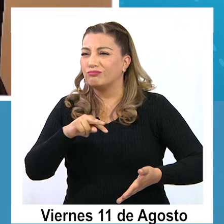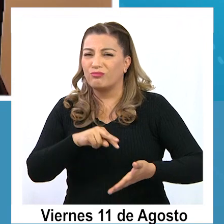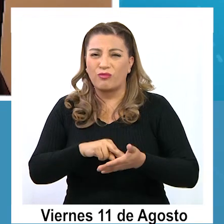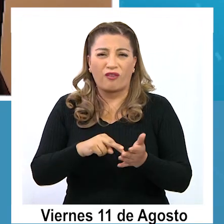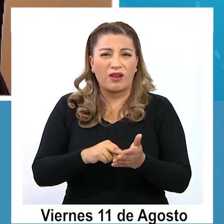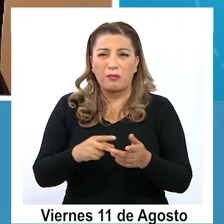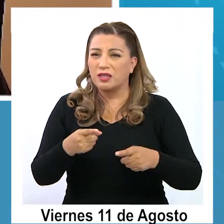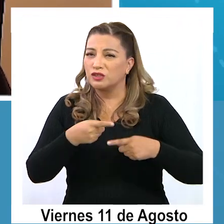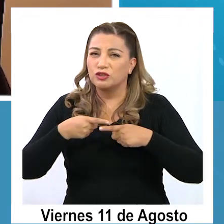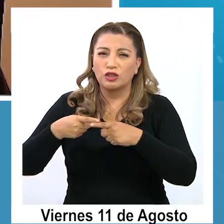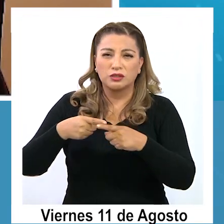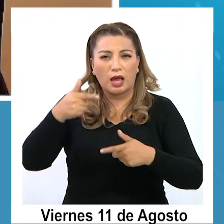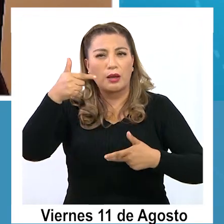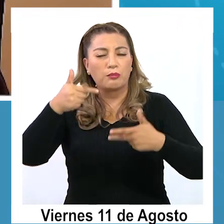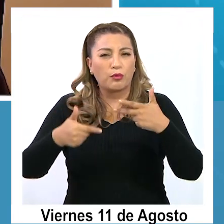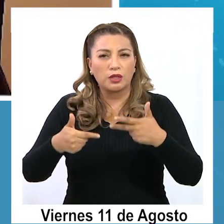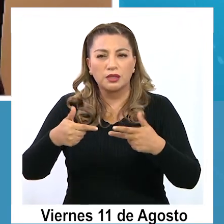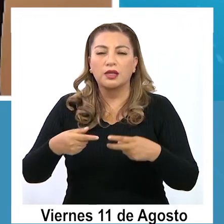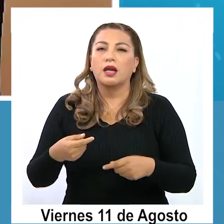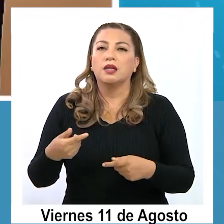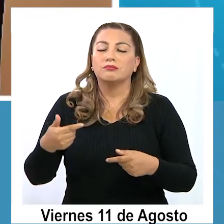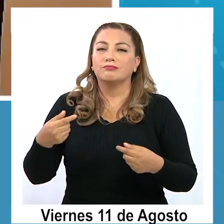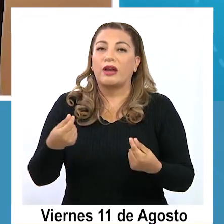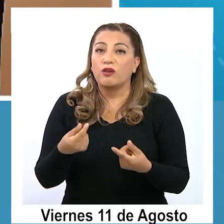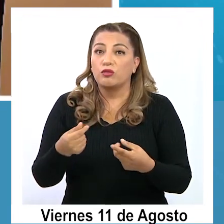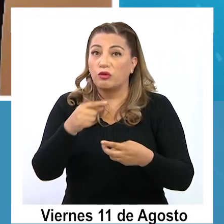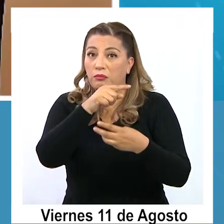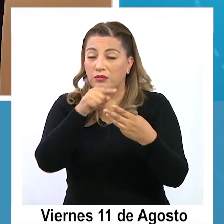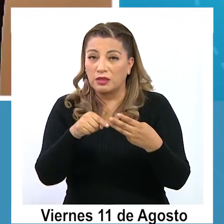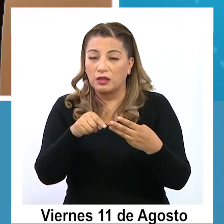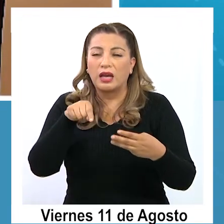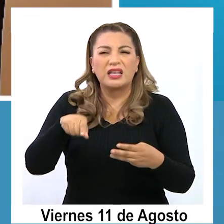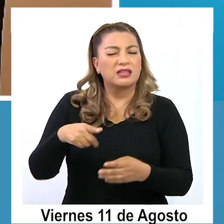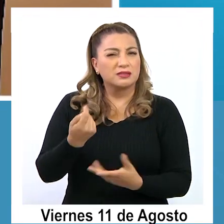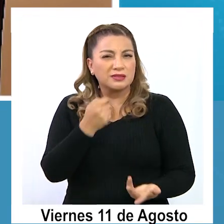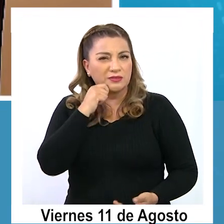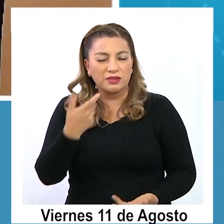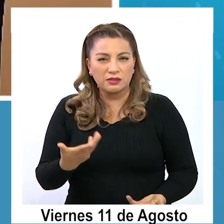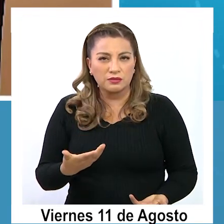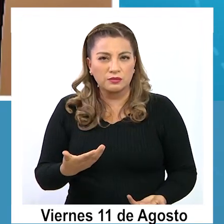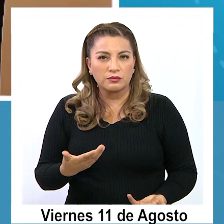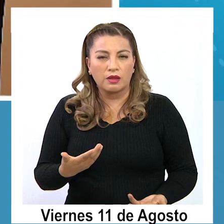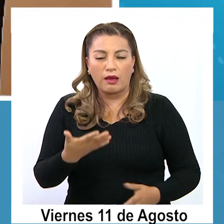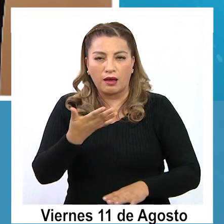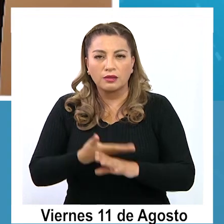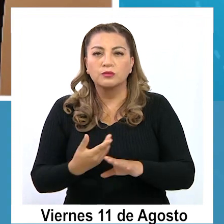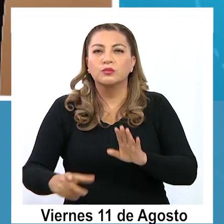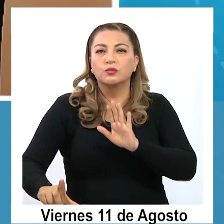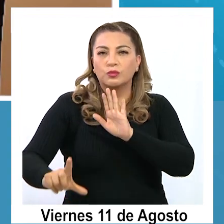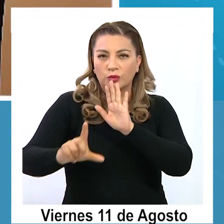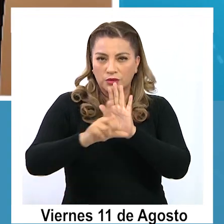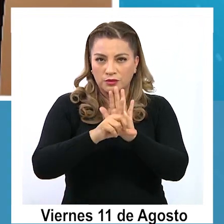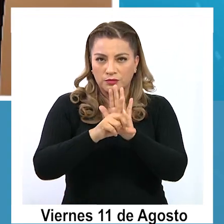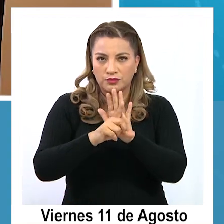social, política y económica, donde aquí se cumple, pues, una ley de la